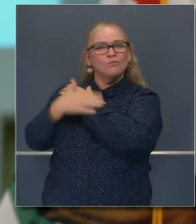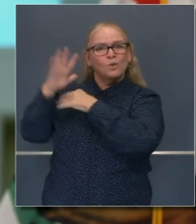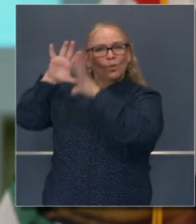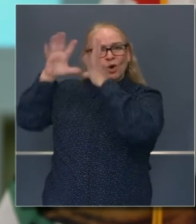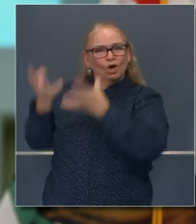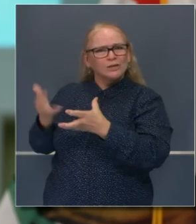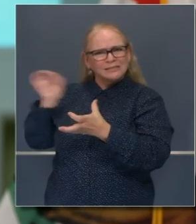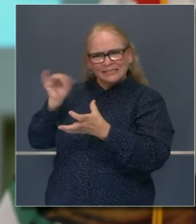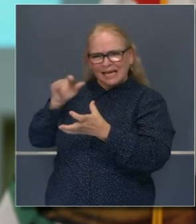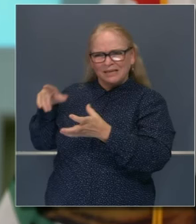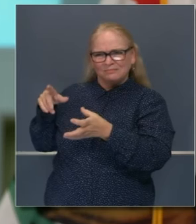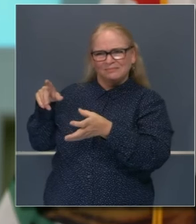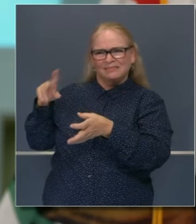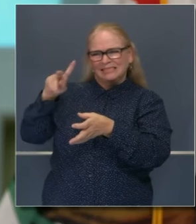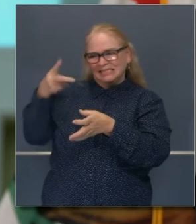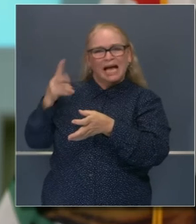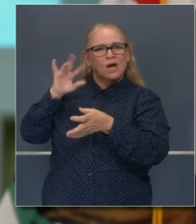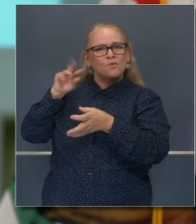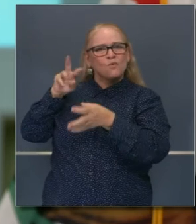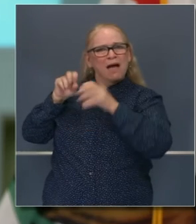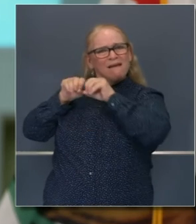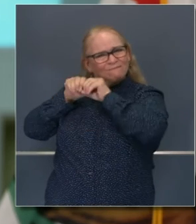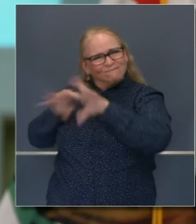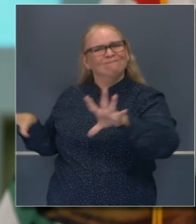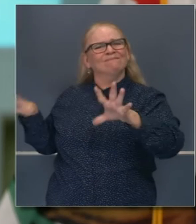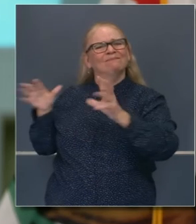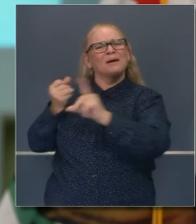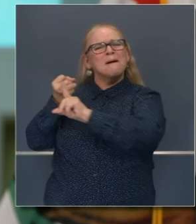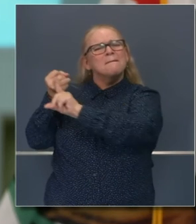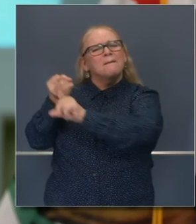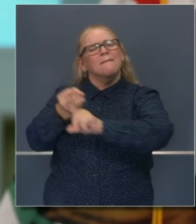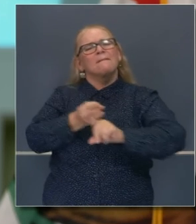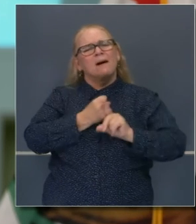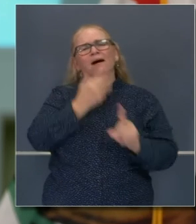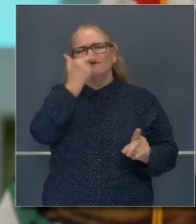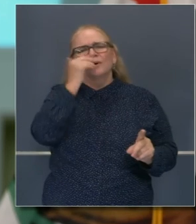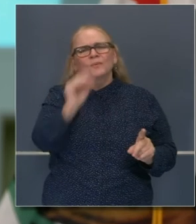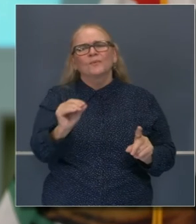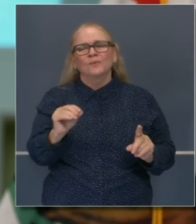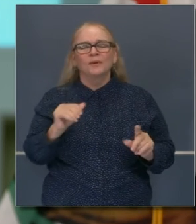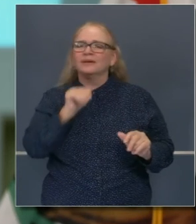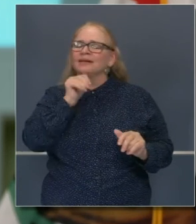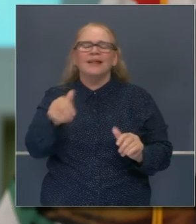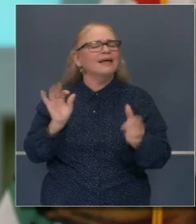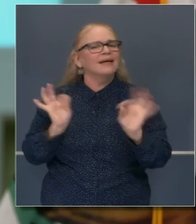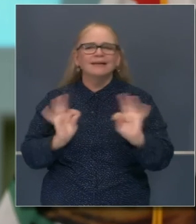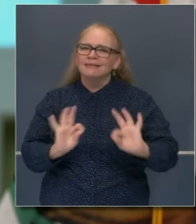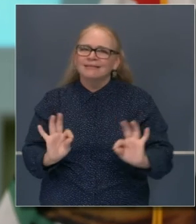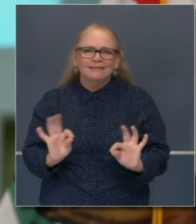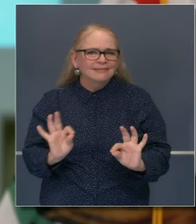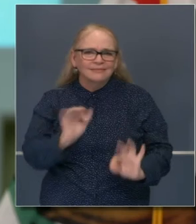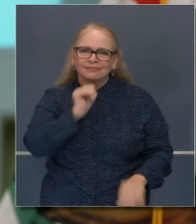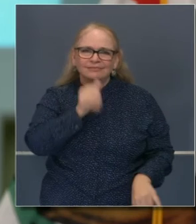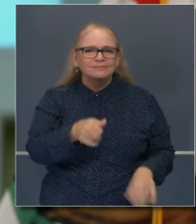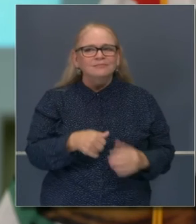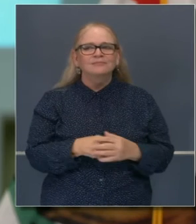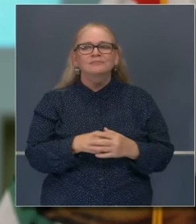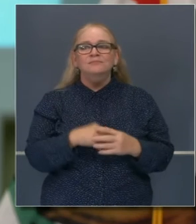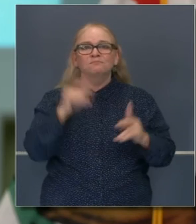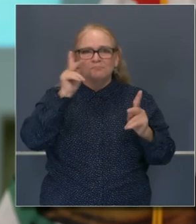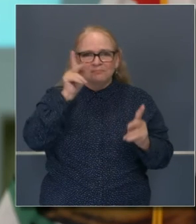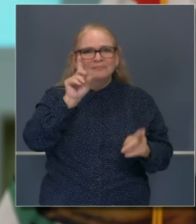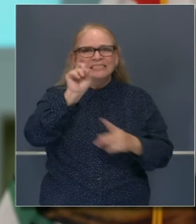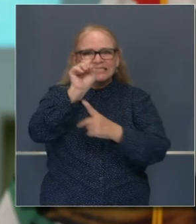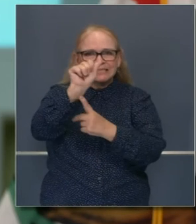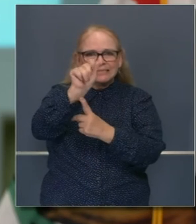Otros países están experimentando una segunda ola de la pandemia. El descartar esta pandemia es una